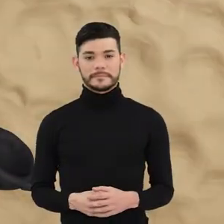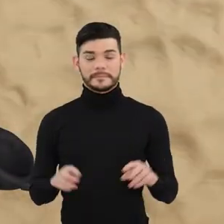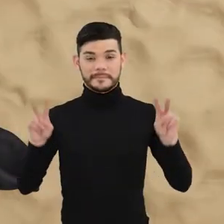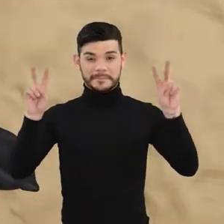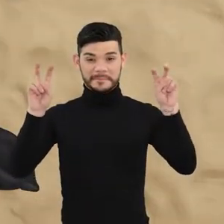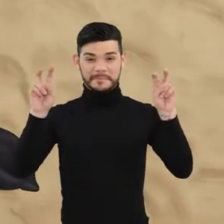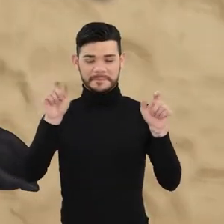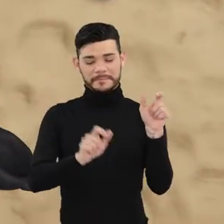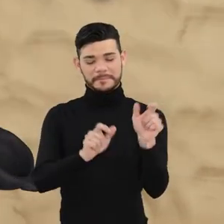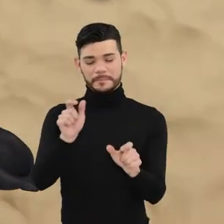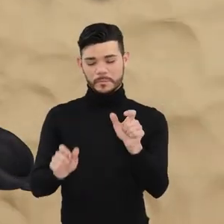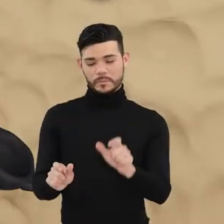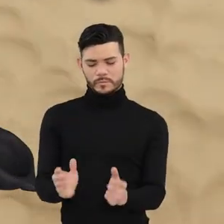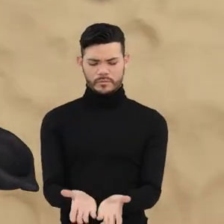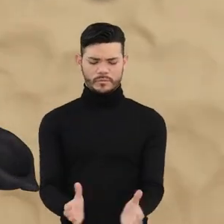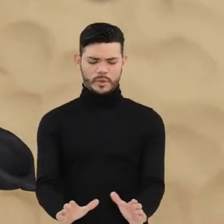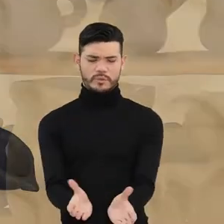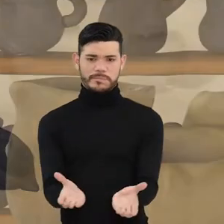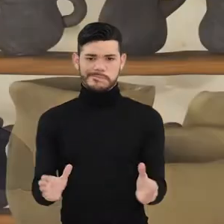Los alfareros